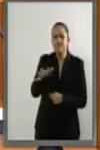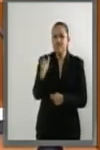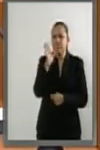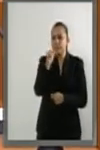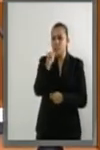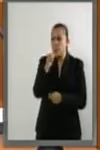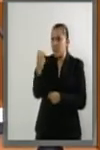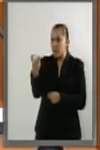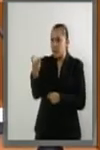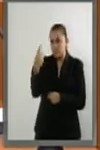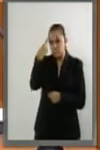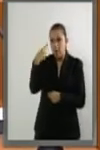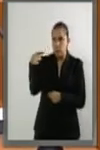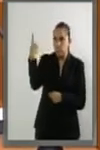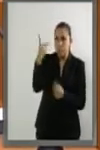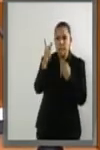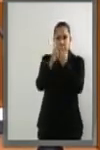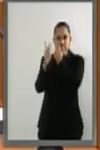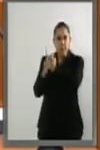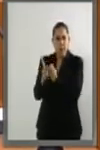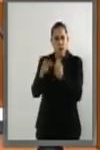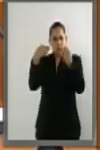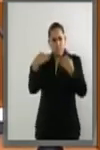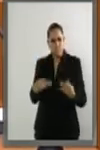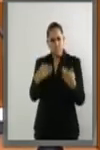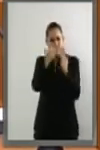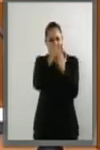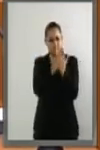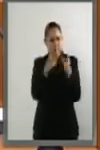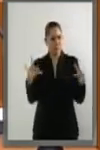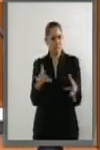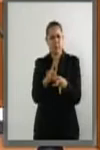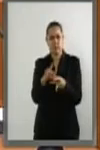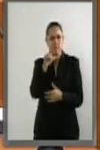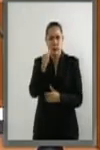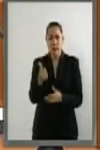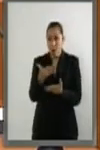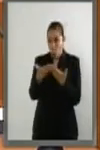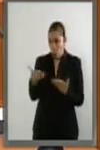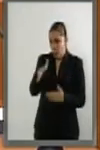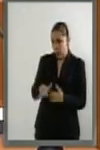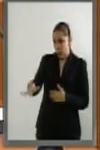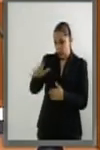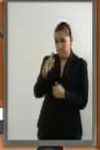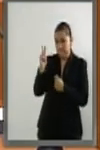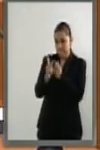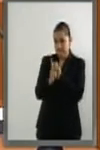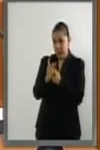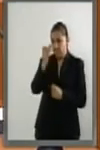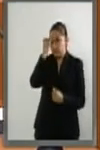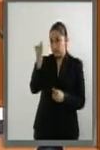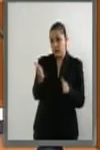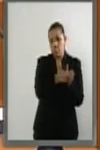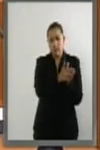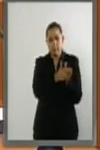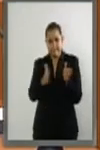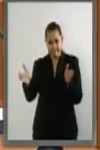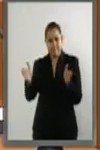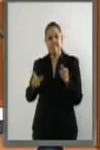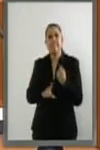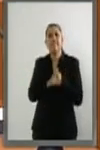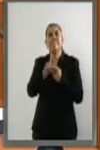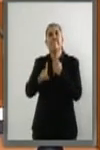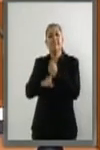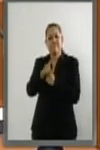internacional. Este es un momento crítico para la población de este país que se ha visto fuertemente